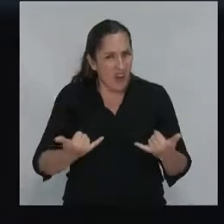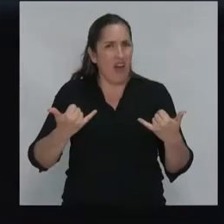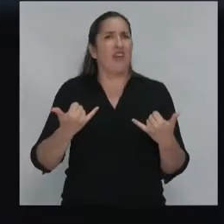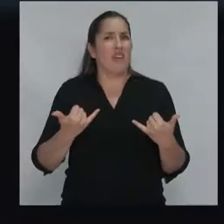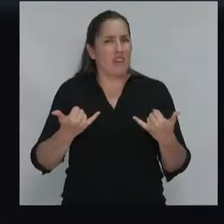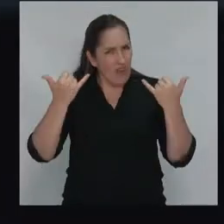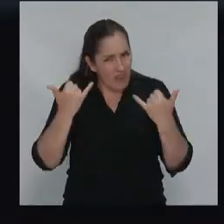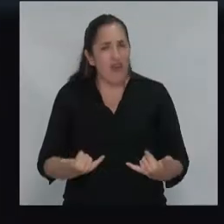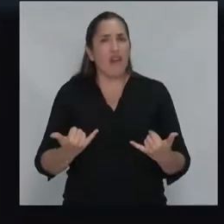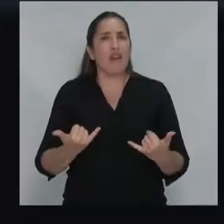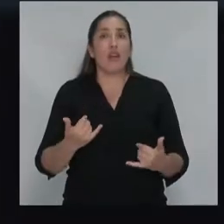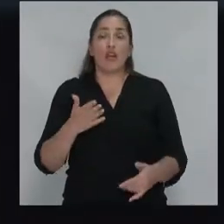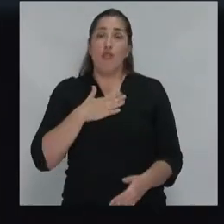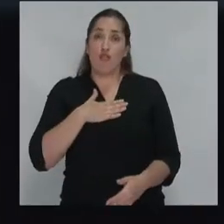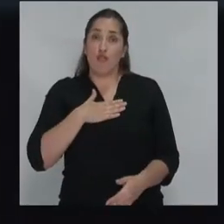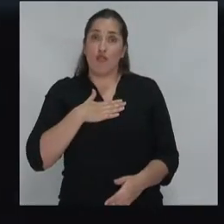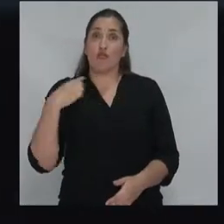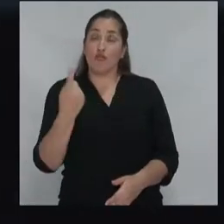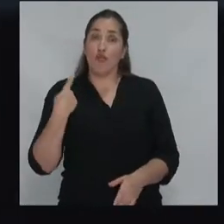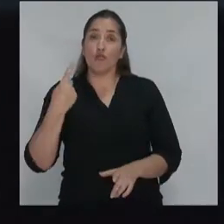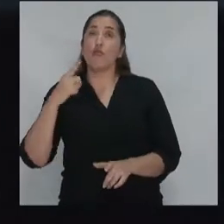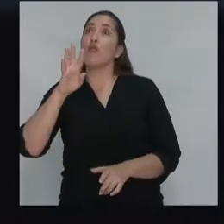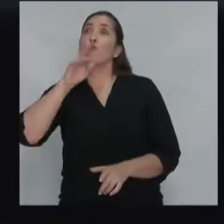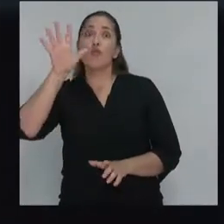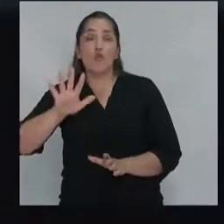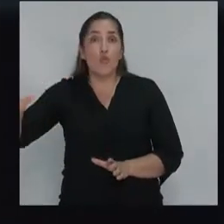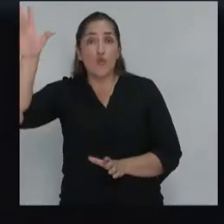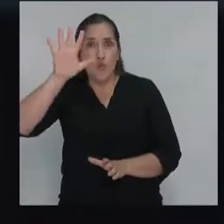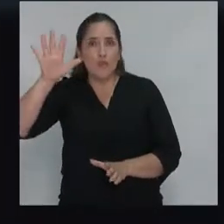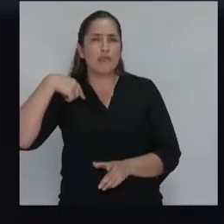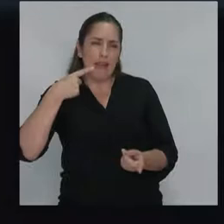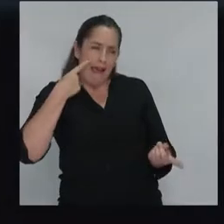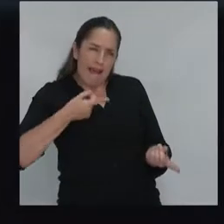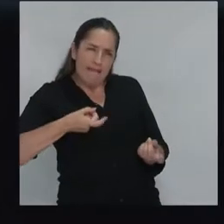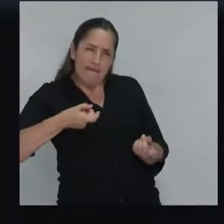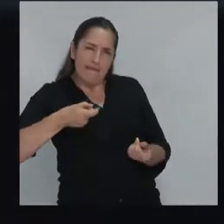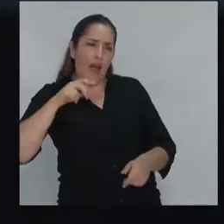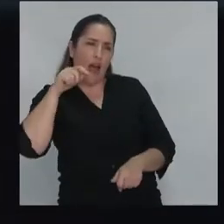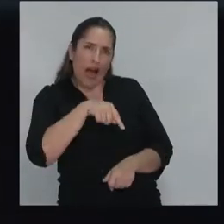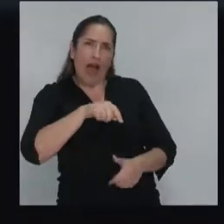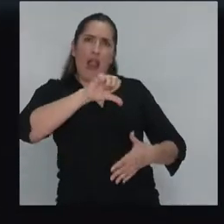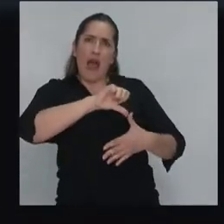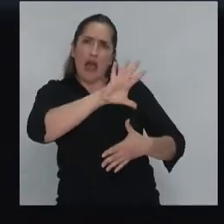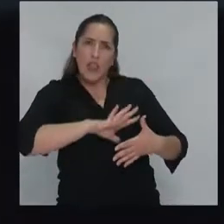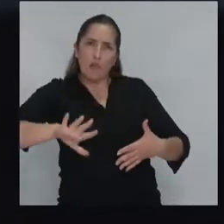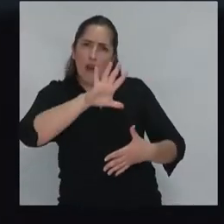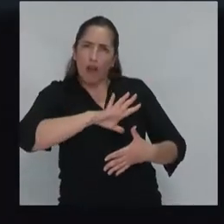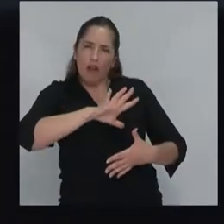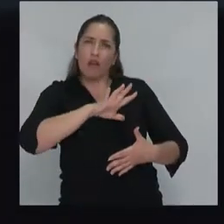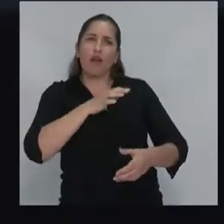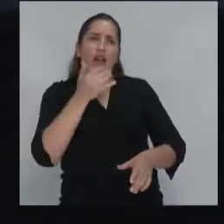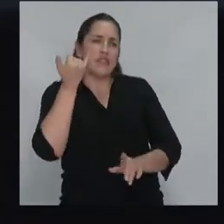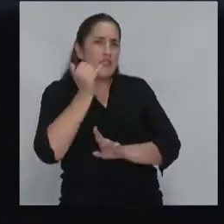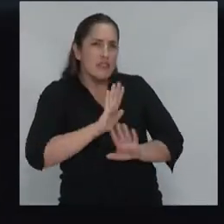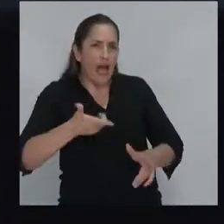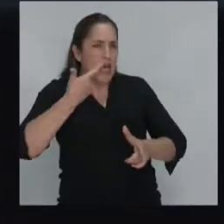eso y nosotros los rusos tenemos que aprender de latinoamérica esas lecciones para